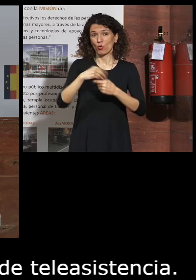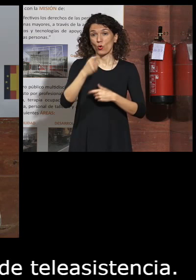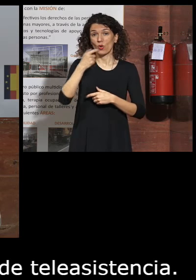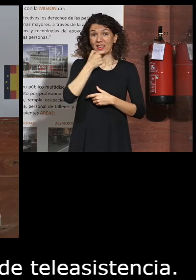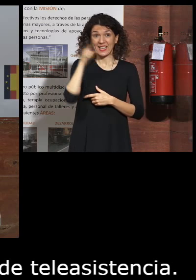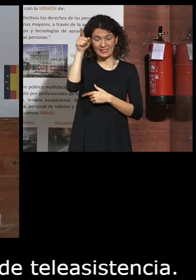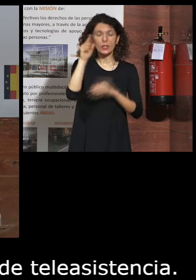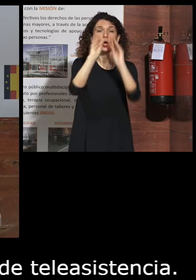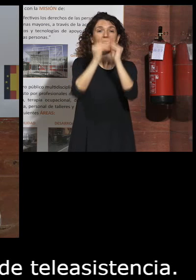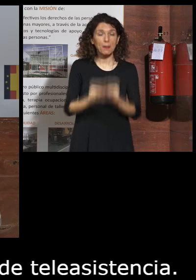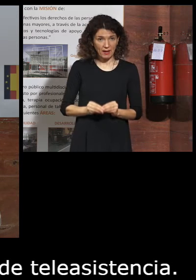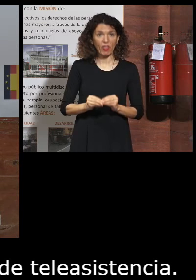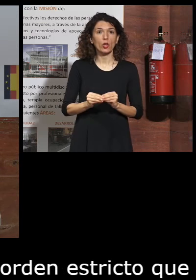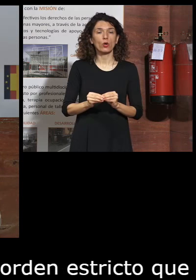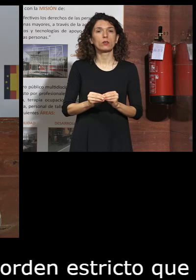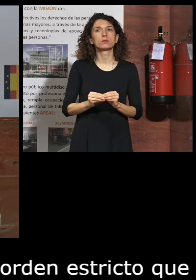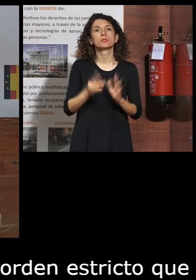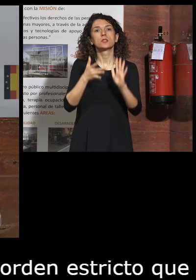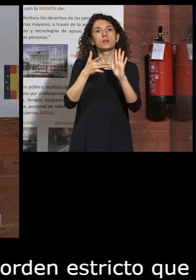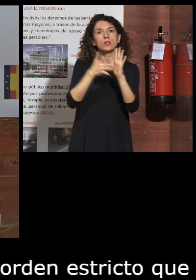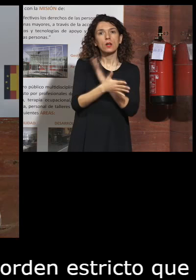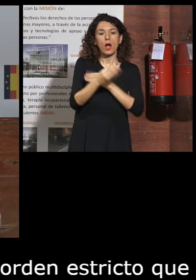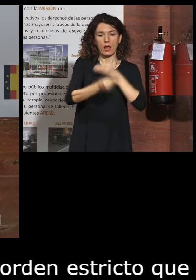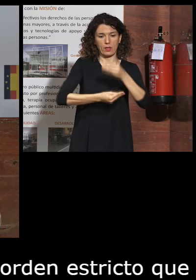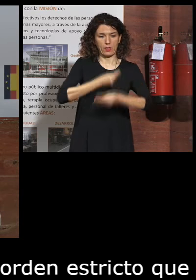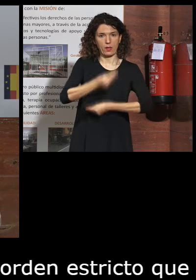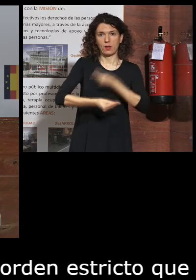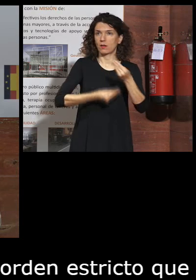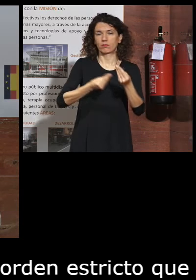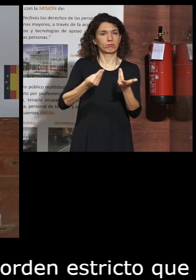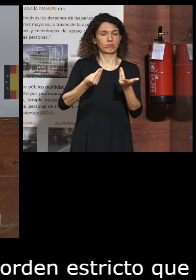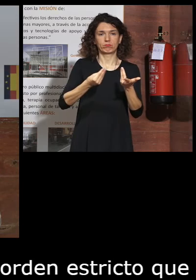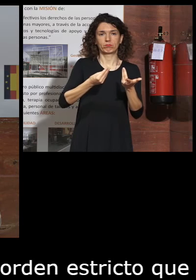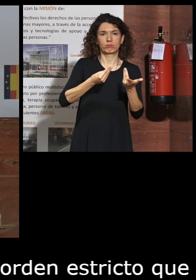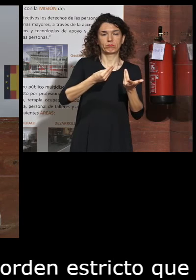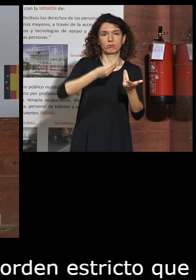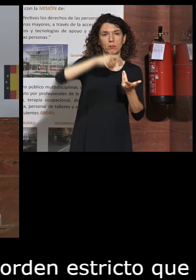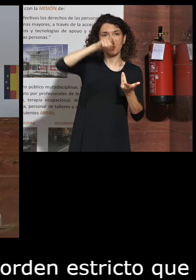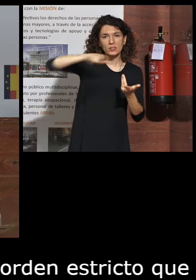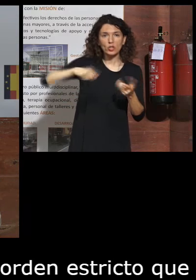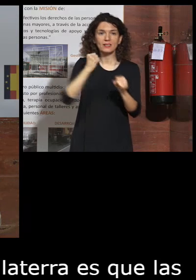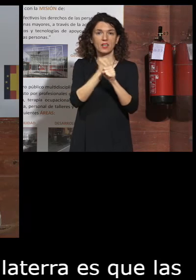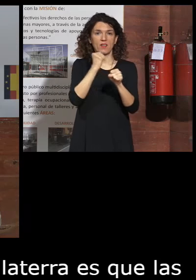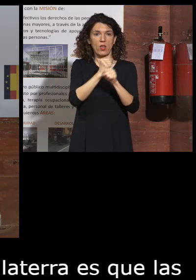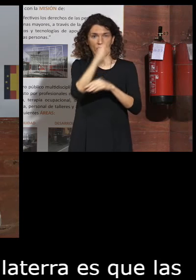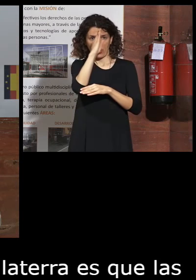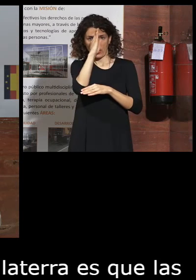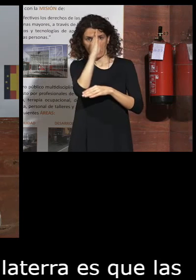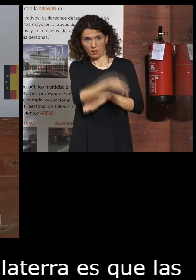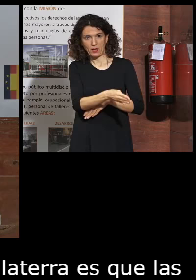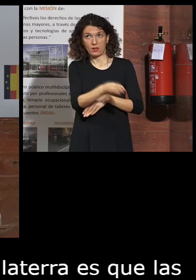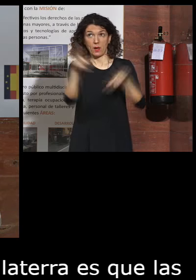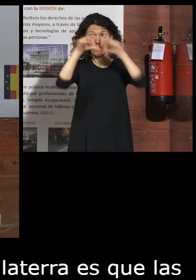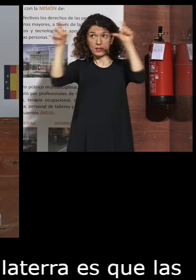las reparaciones desde luego no se podían realizar fuera de personas empleadas directamente por